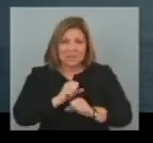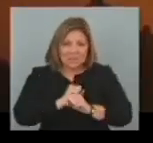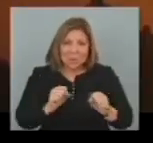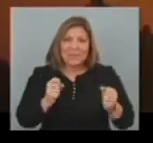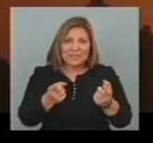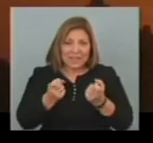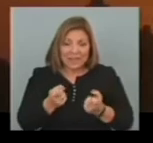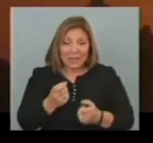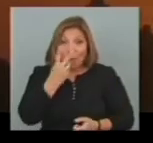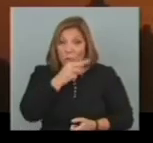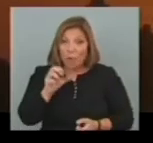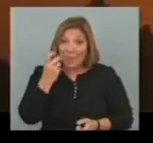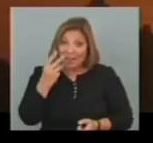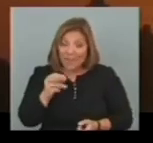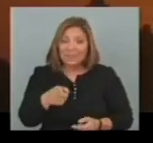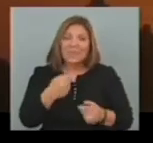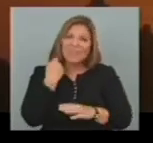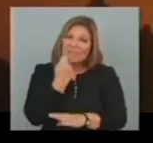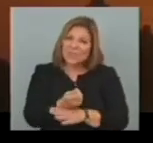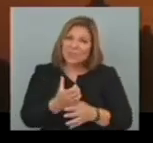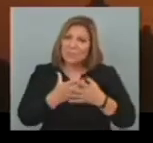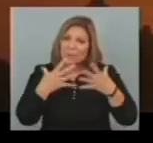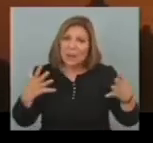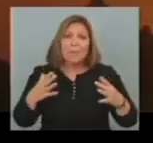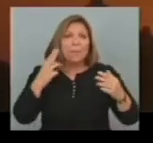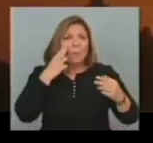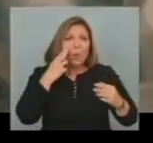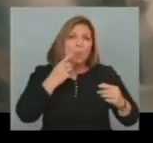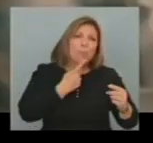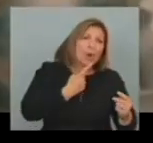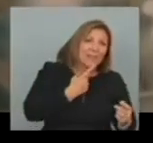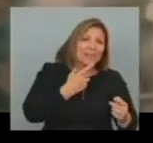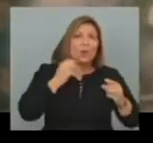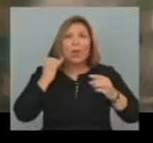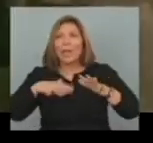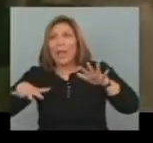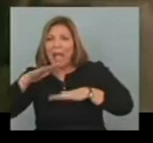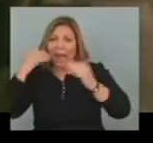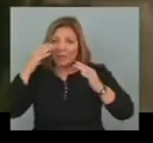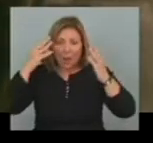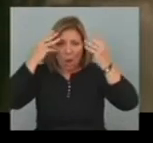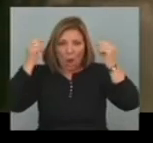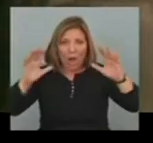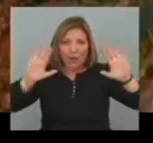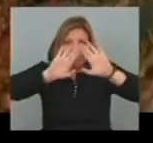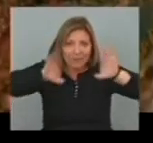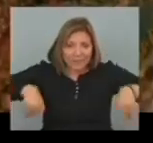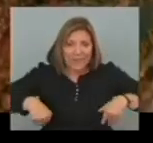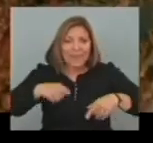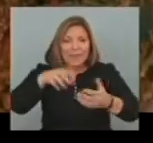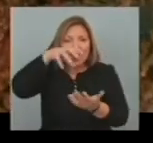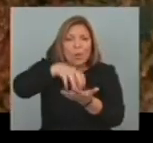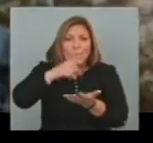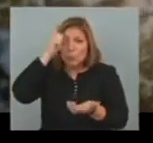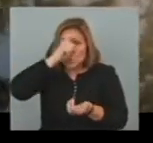Estambul 2020 Promete gran inversión Para opacar temas Políticos y geográficos Desde el punto de vista Meramente de su ubicación